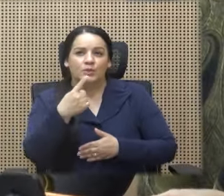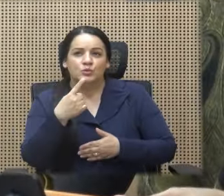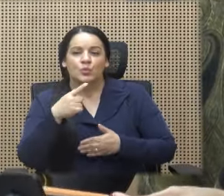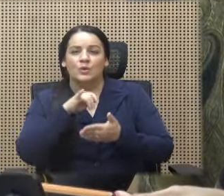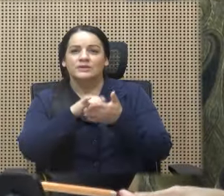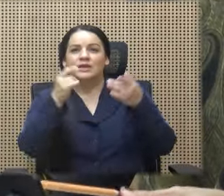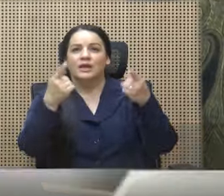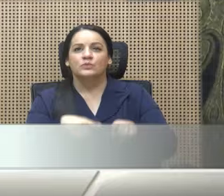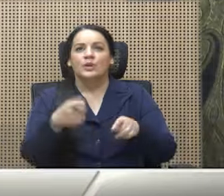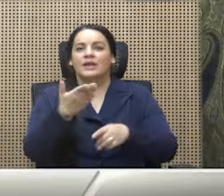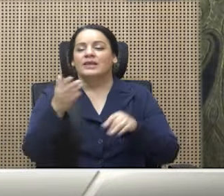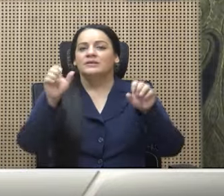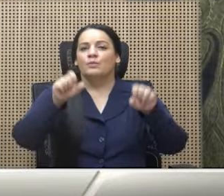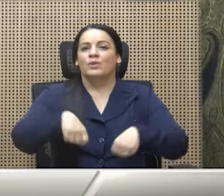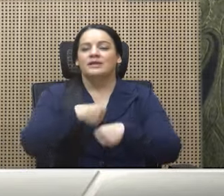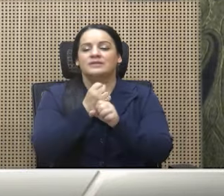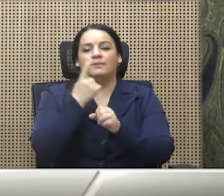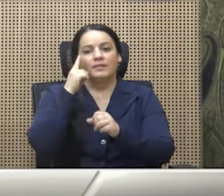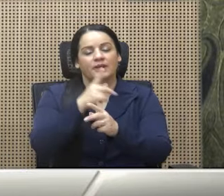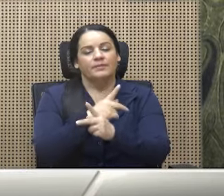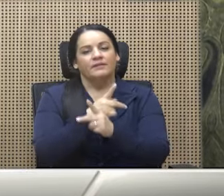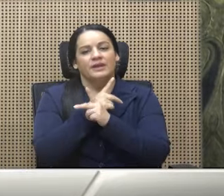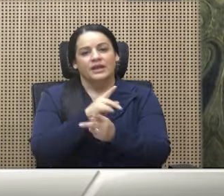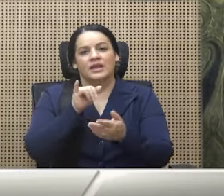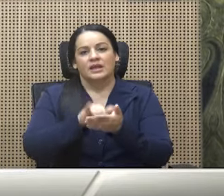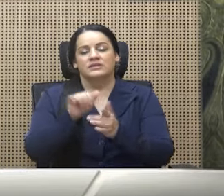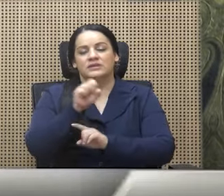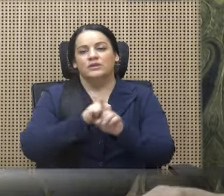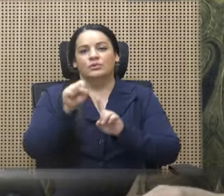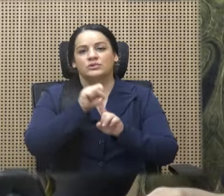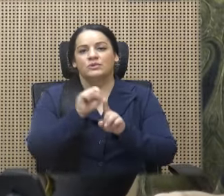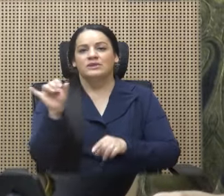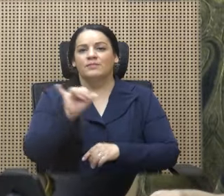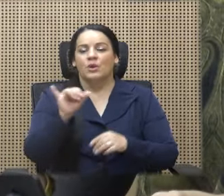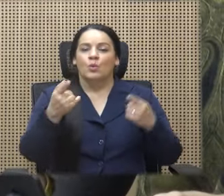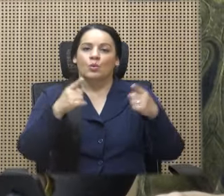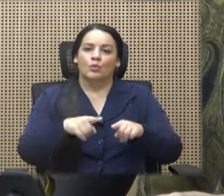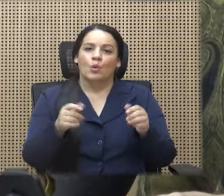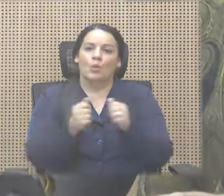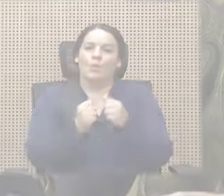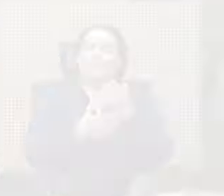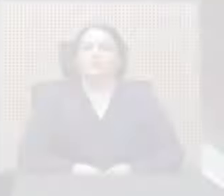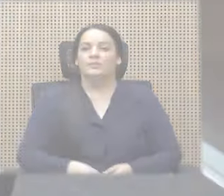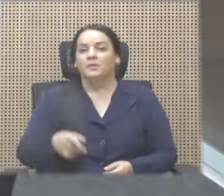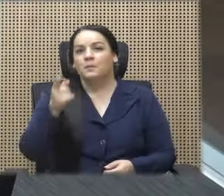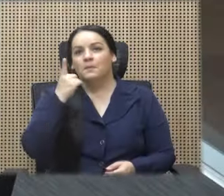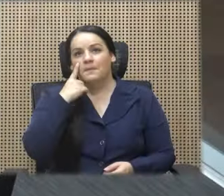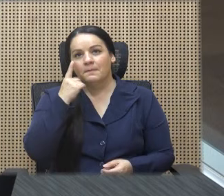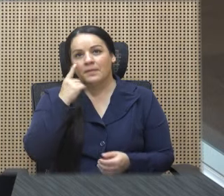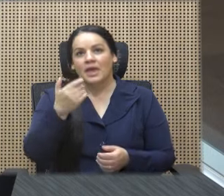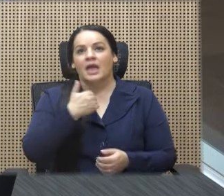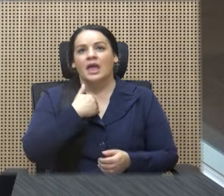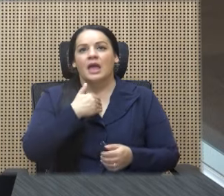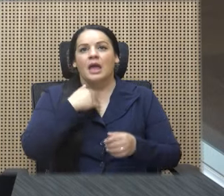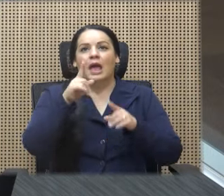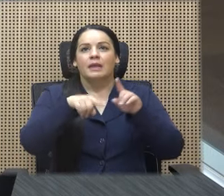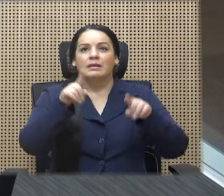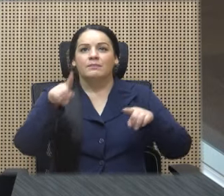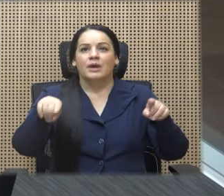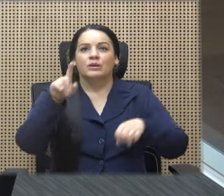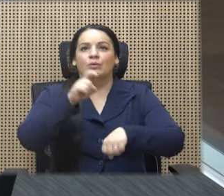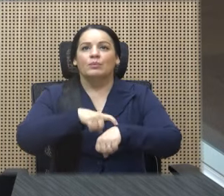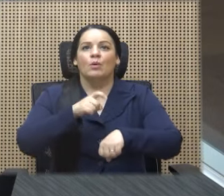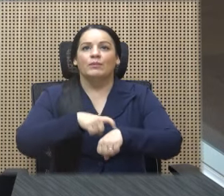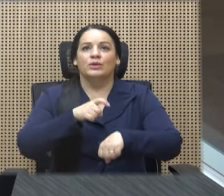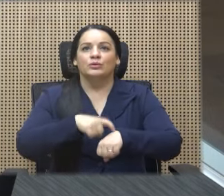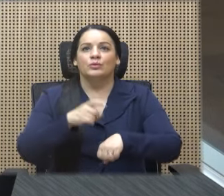se puede hacer para prevenir que una situación similar como lo que ocurrió con manos abiertas ocurra en el futuro? Hay varios momentos en los